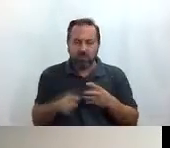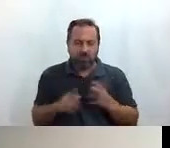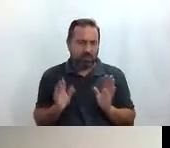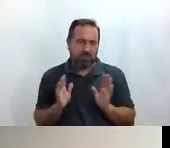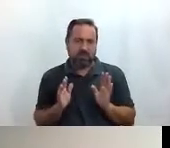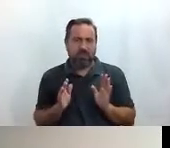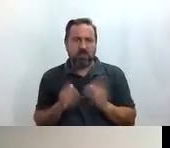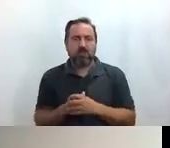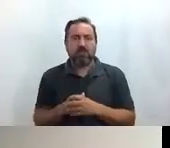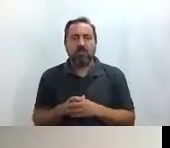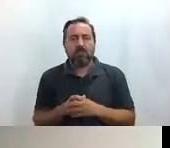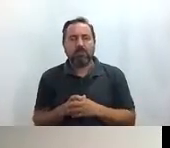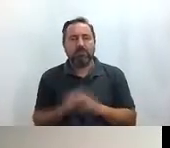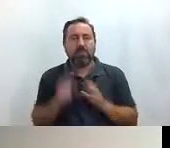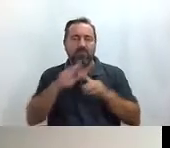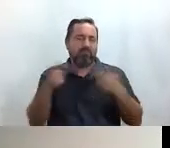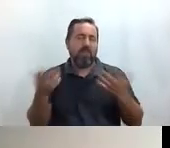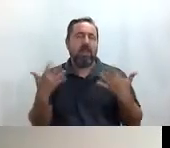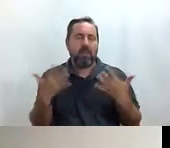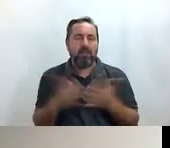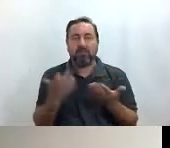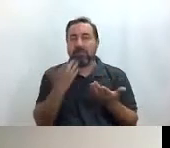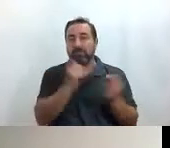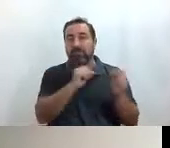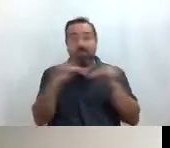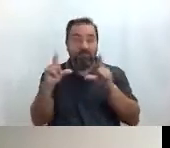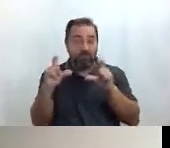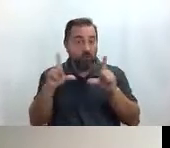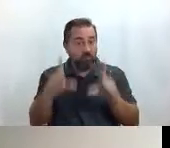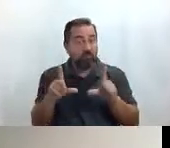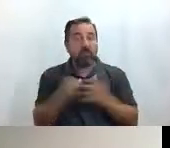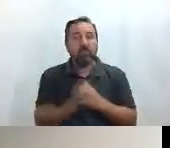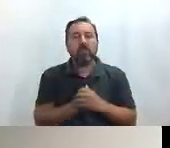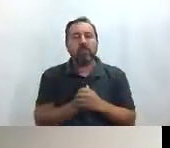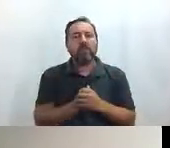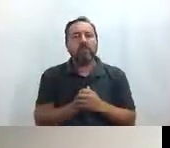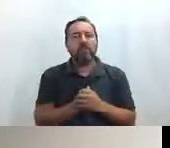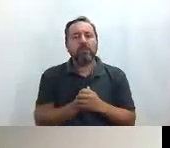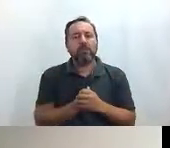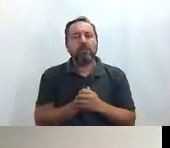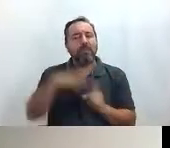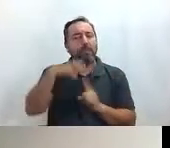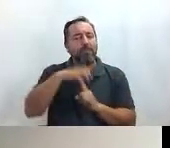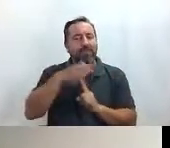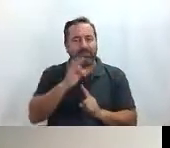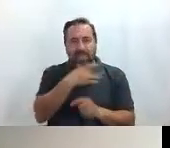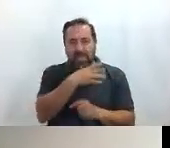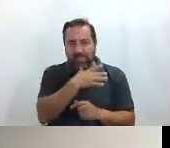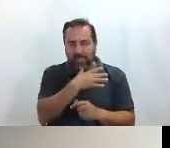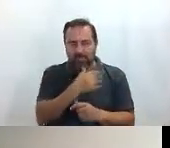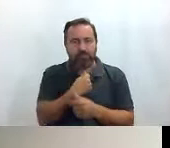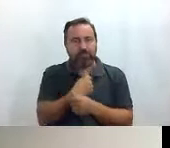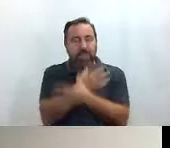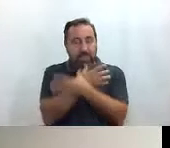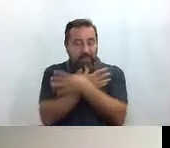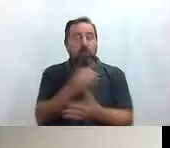aire libre. Pues aquí tenemos una fotito del Parque del Retiro. Y que, como os